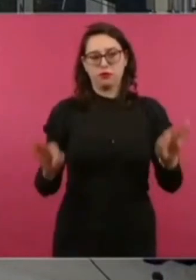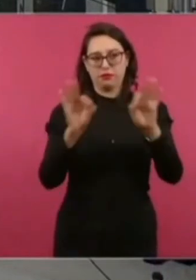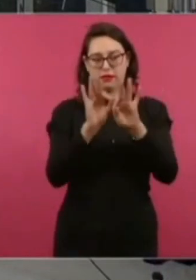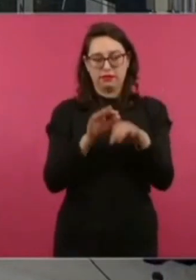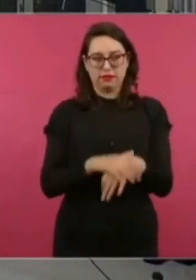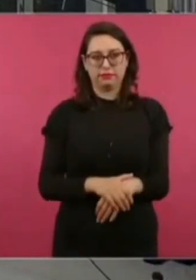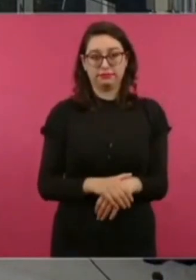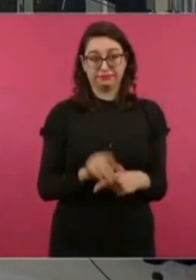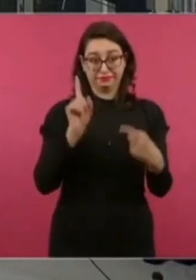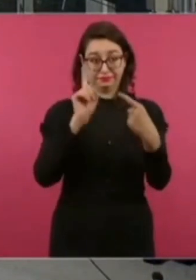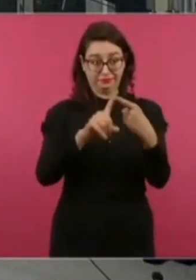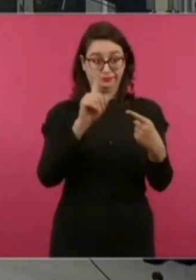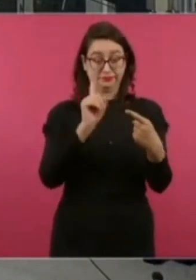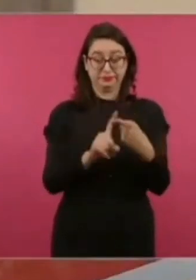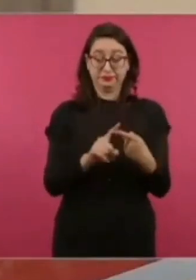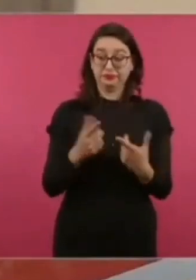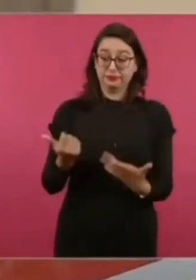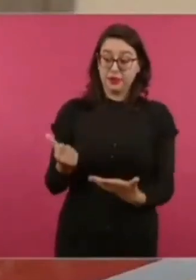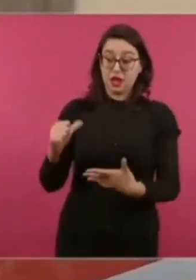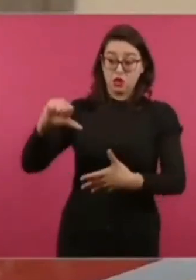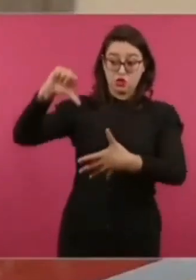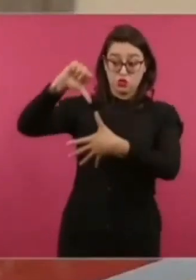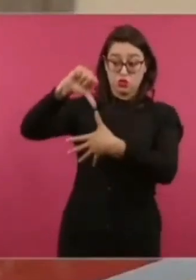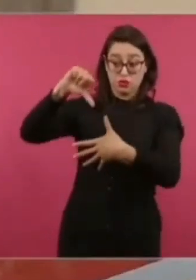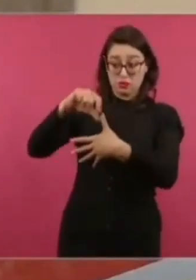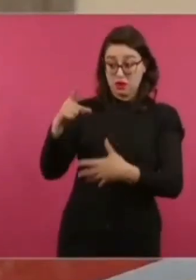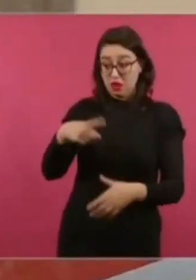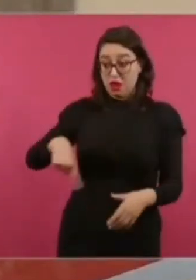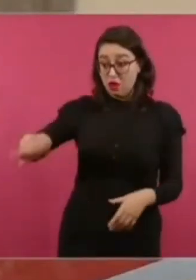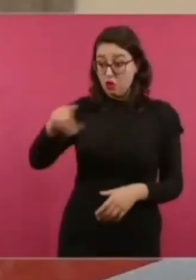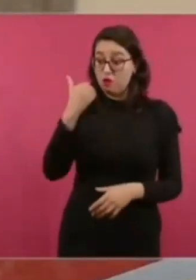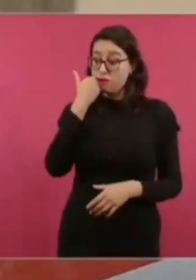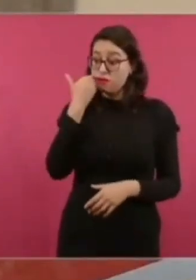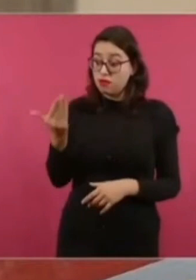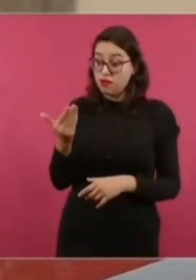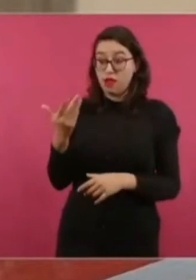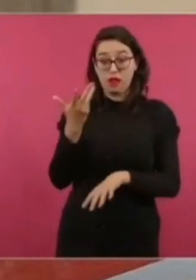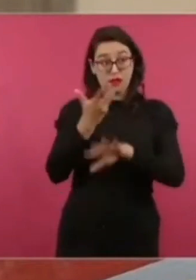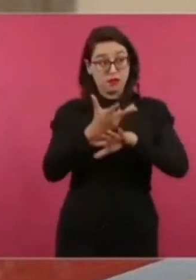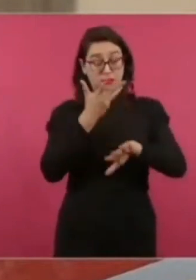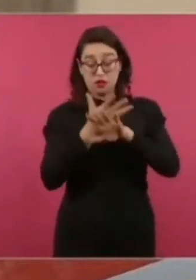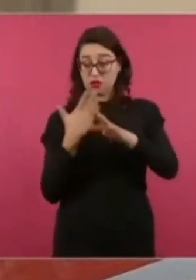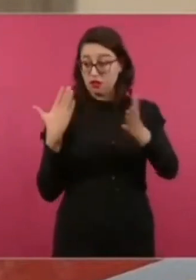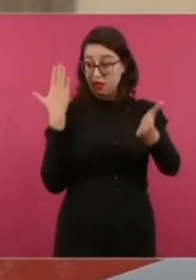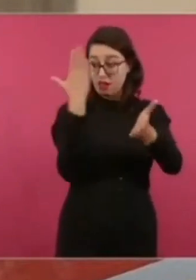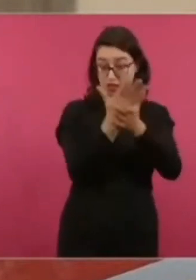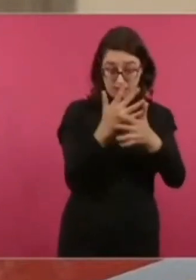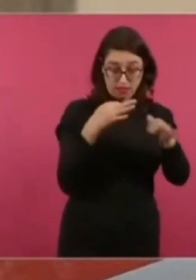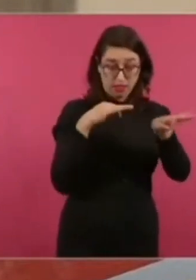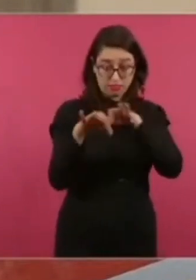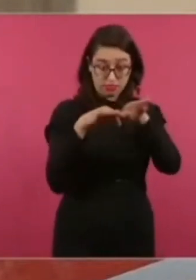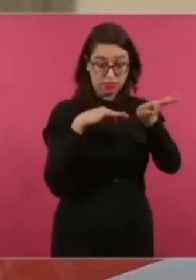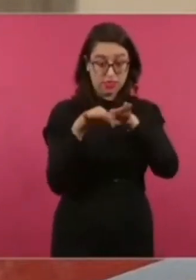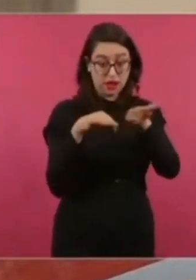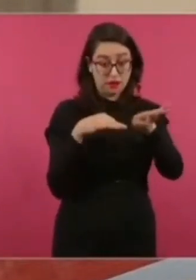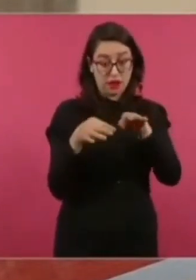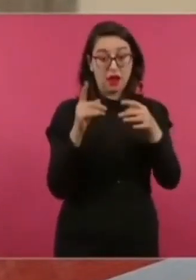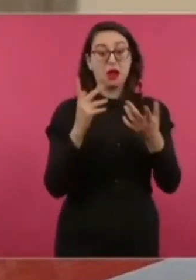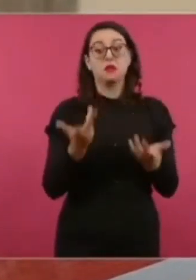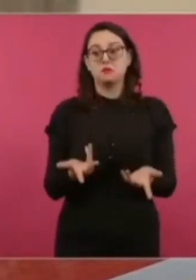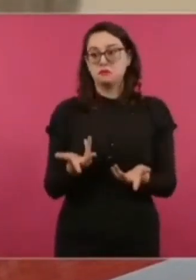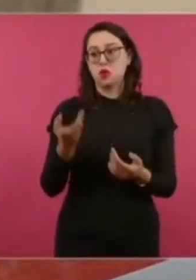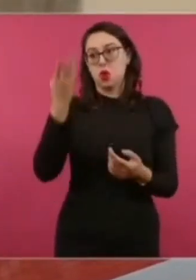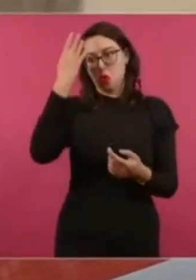para la migración que ha permitido ingresar legalmente a Estados Unidos a hermanos cubanos,